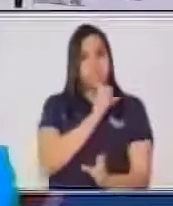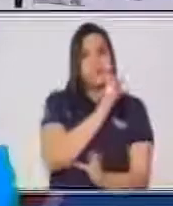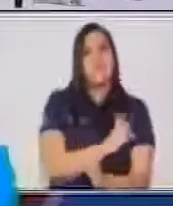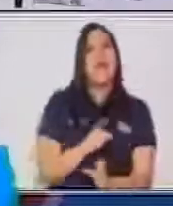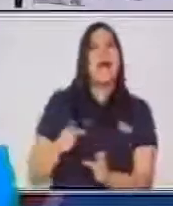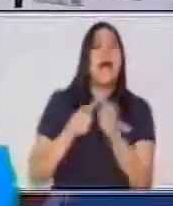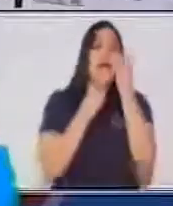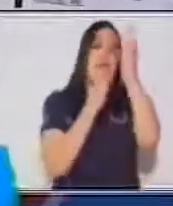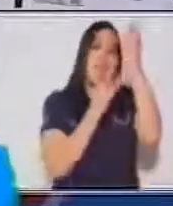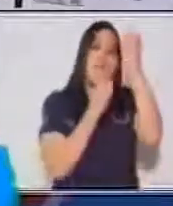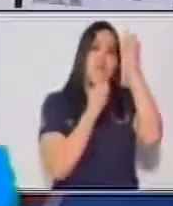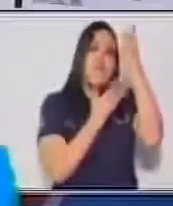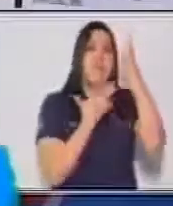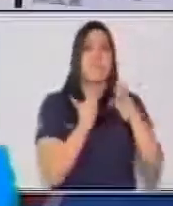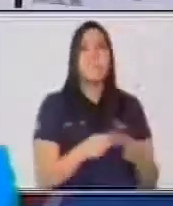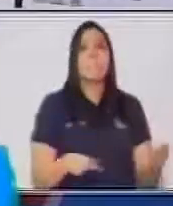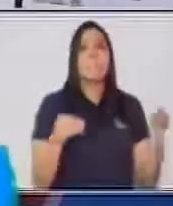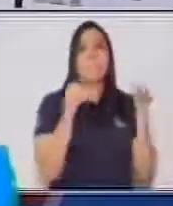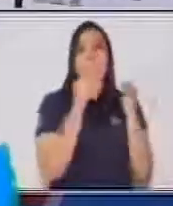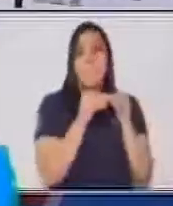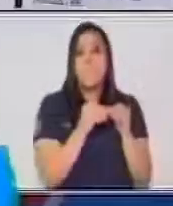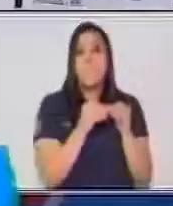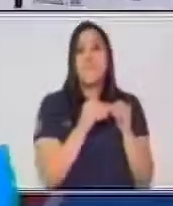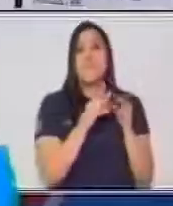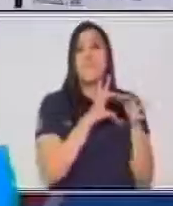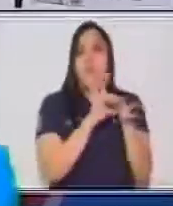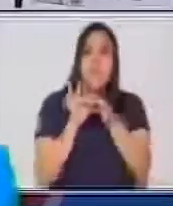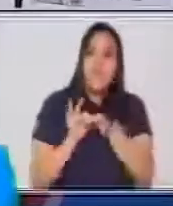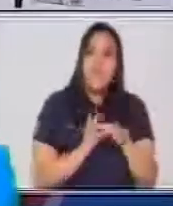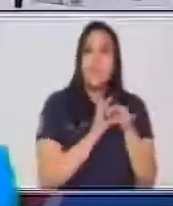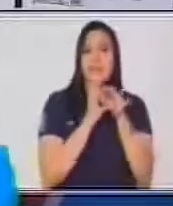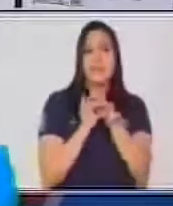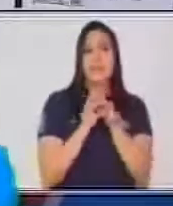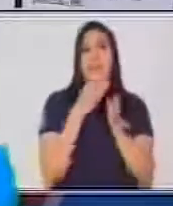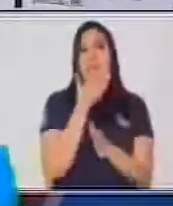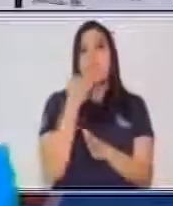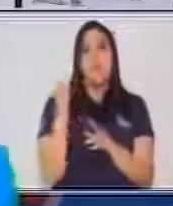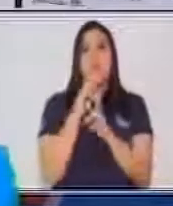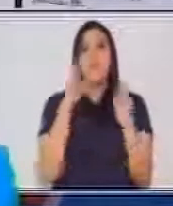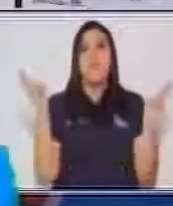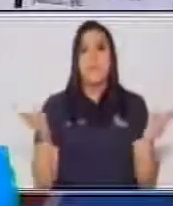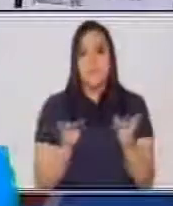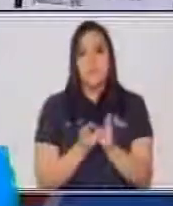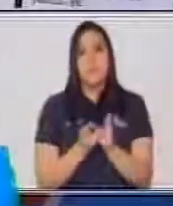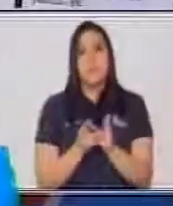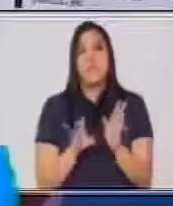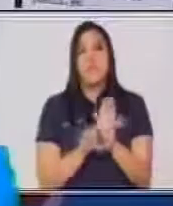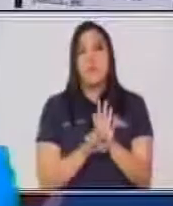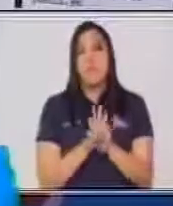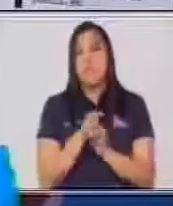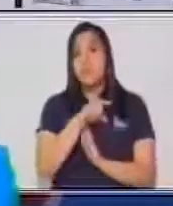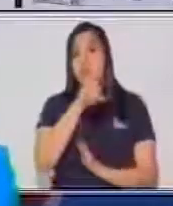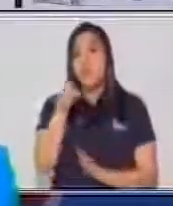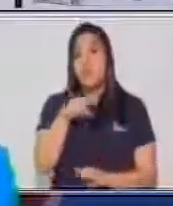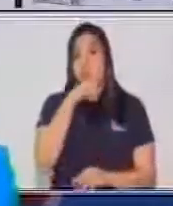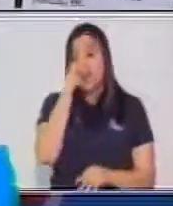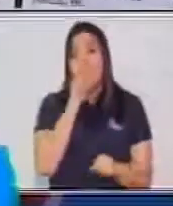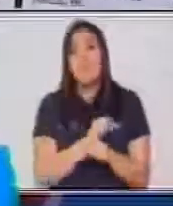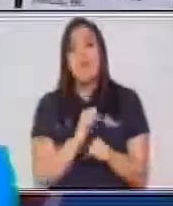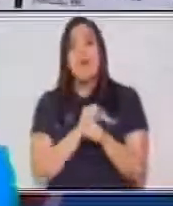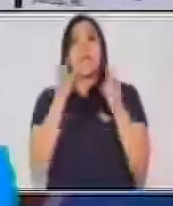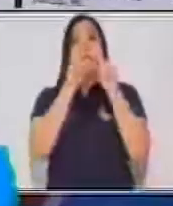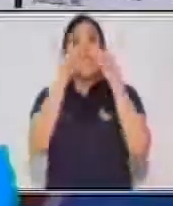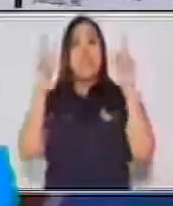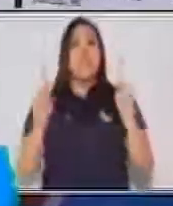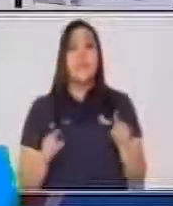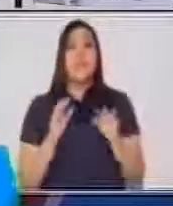de manera organizada. Entonces, esto puede ser, tú lo vas a trabajar en algún programa en tu computadora o lo vas a